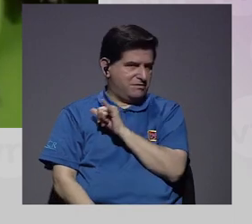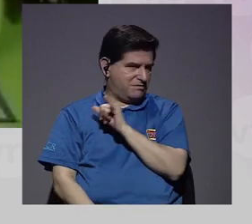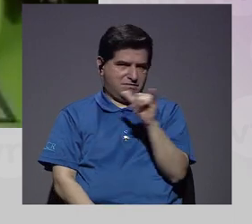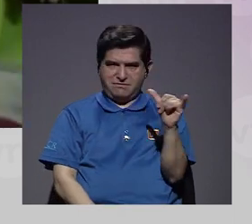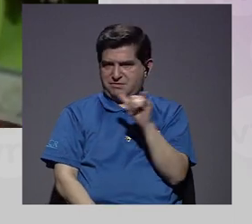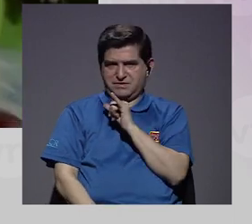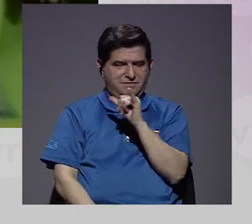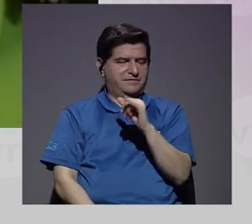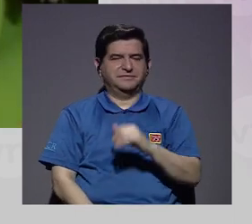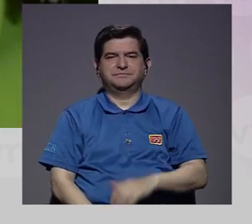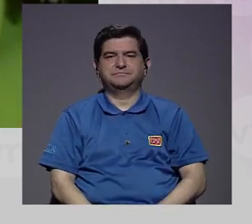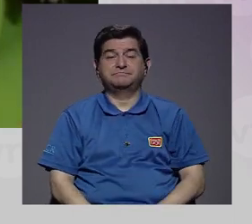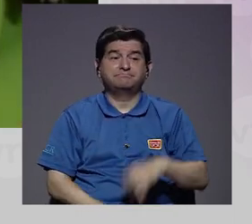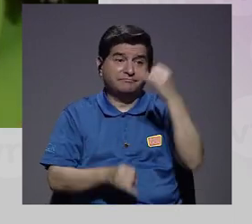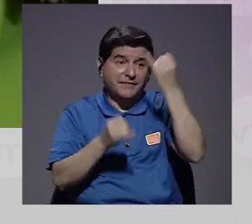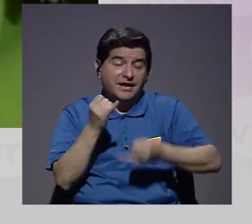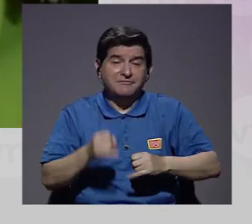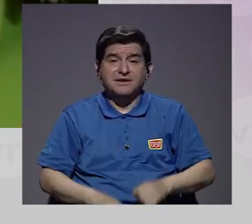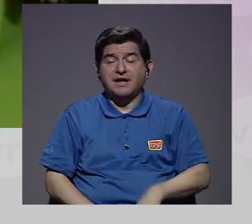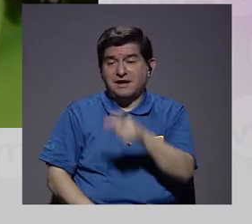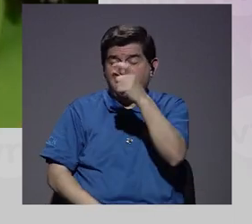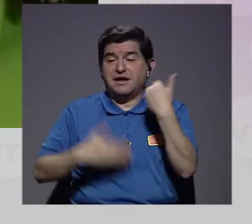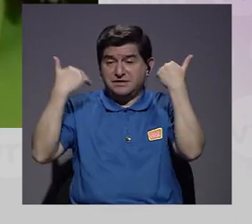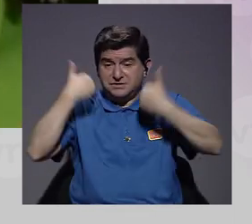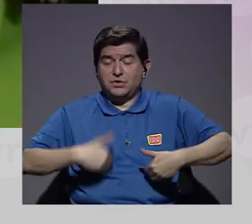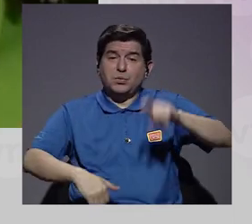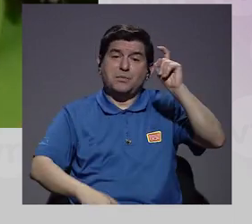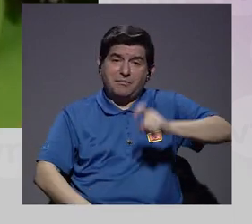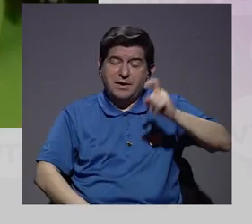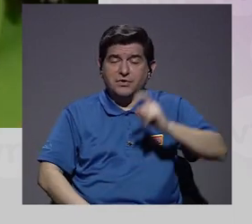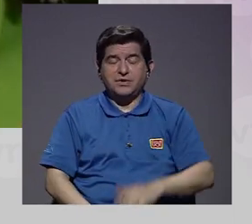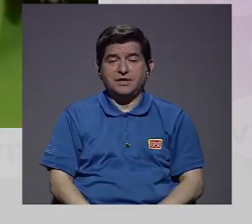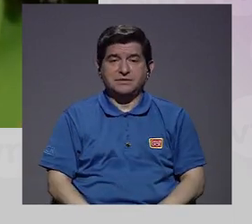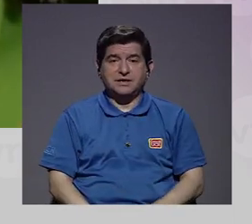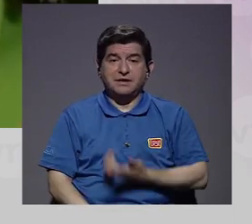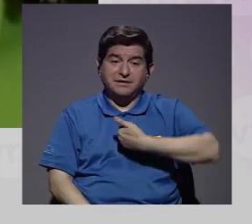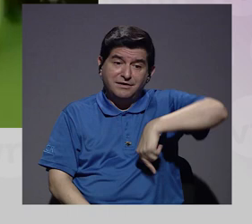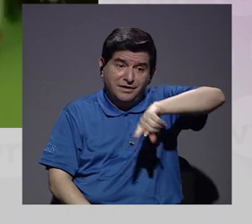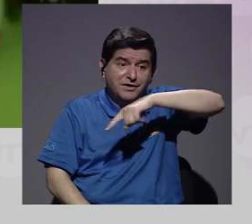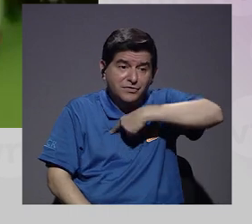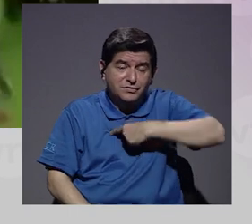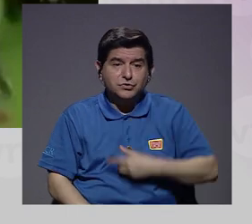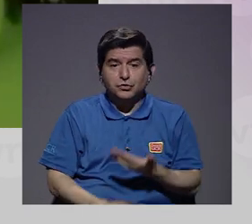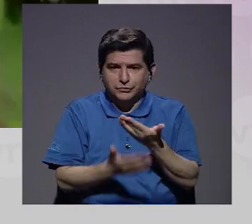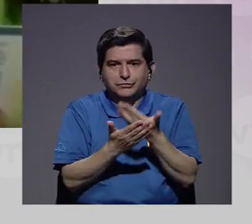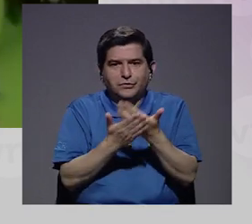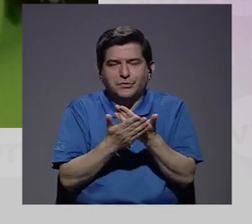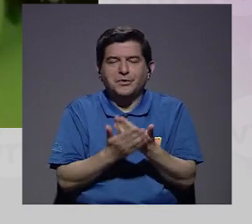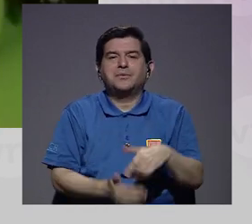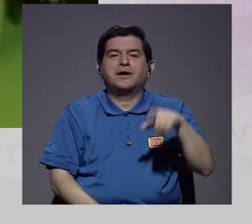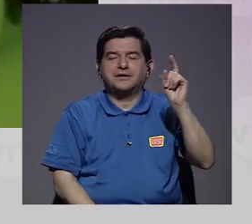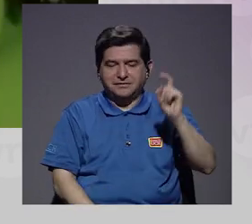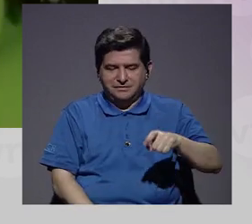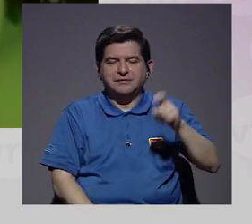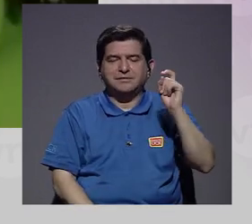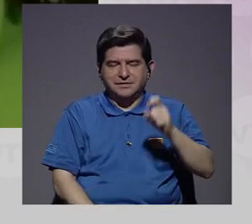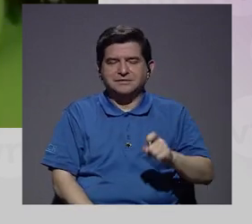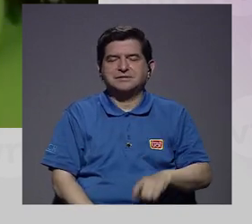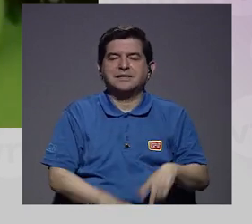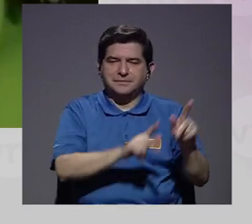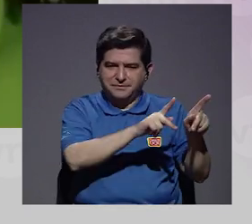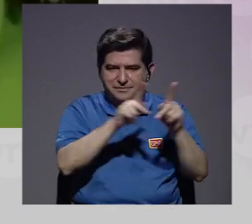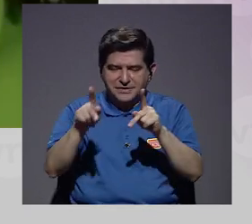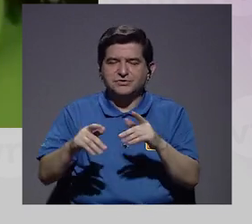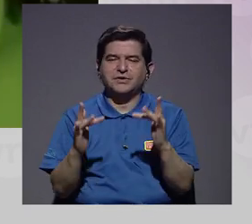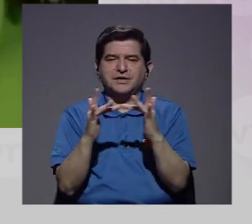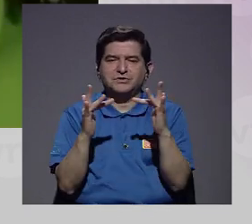¿verdad? Que no es lo mismo, porque finalmente el ser humano, pues, necesita estar en, y estamos, bueno, comprobando, la verdad, que sí se necesita,